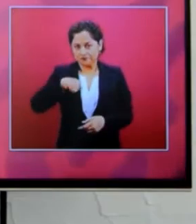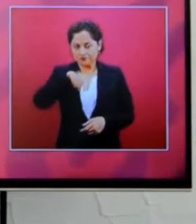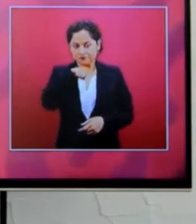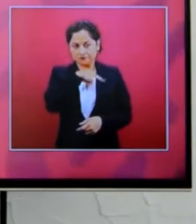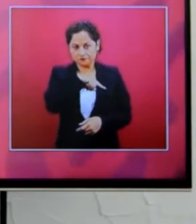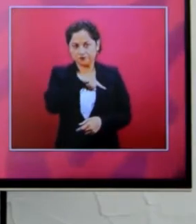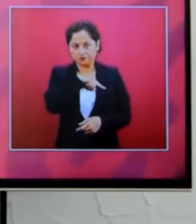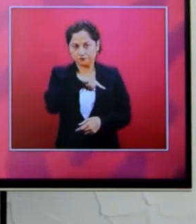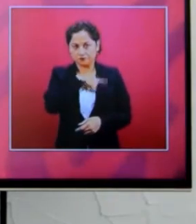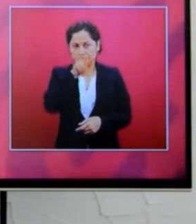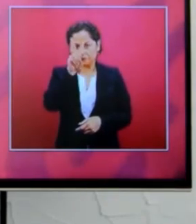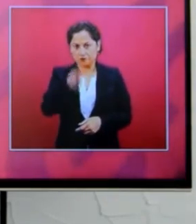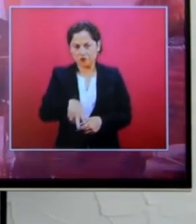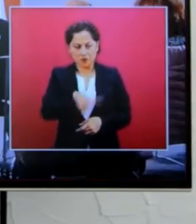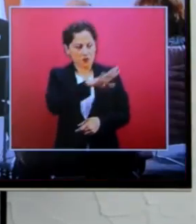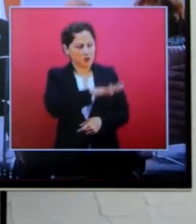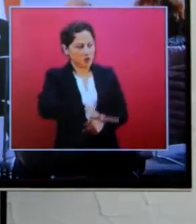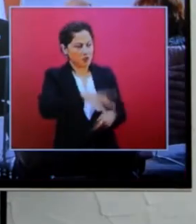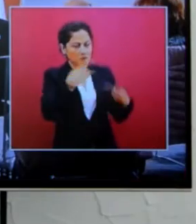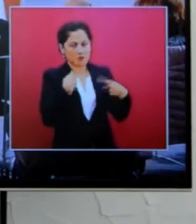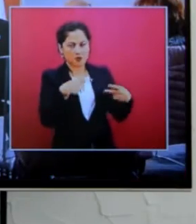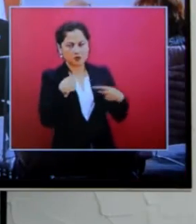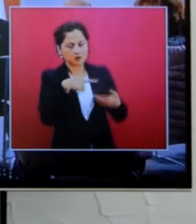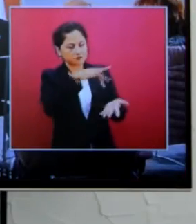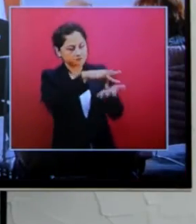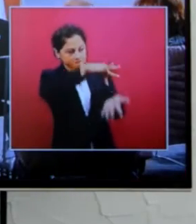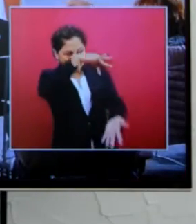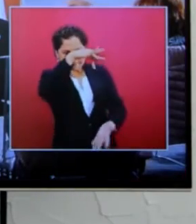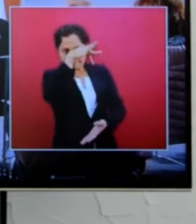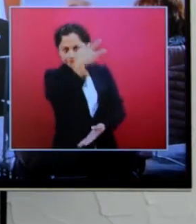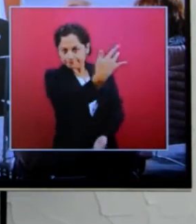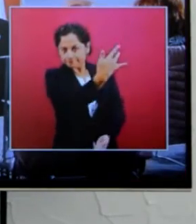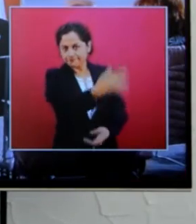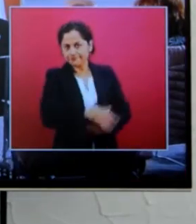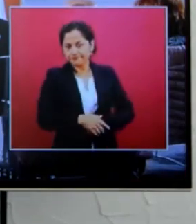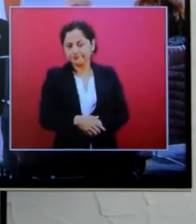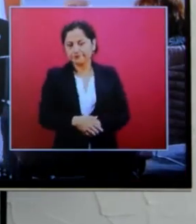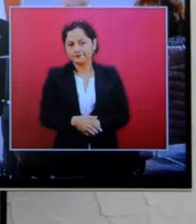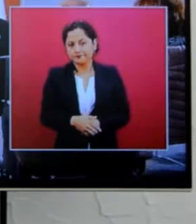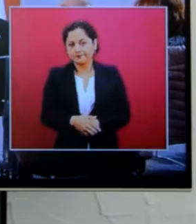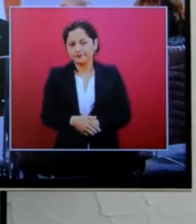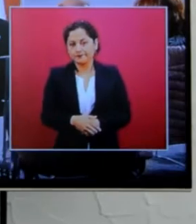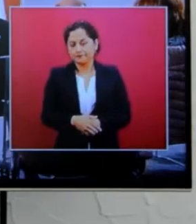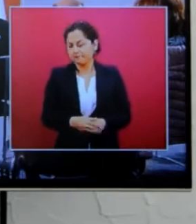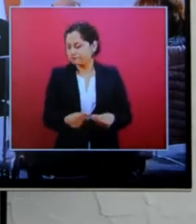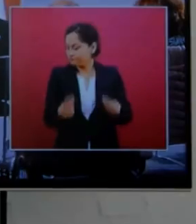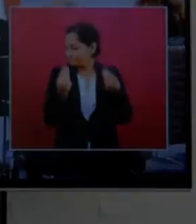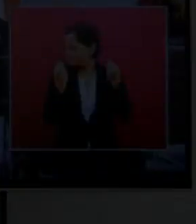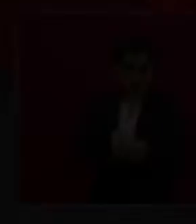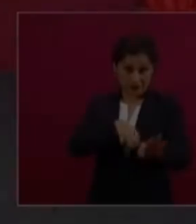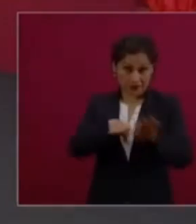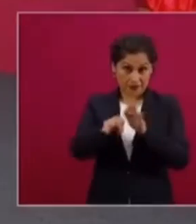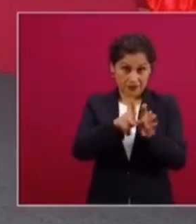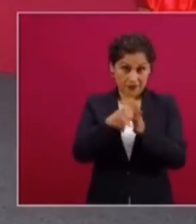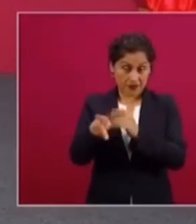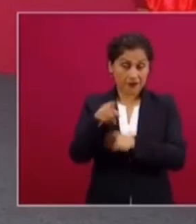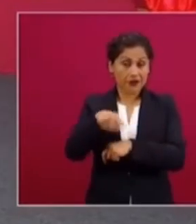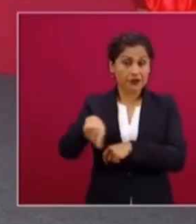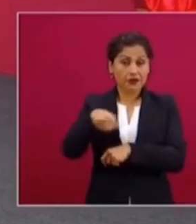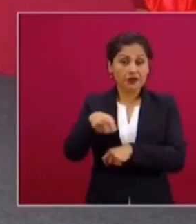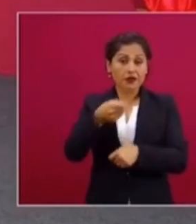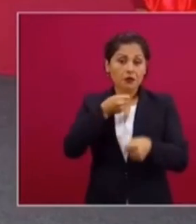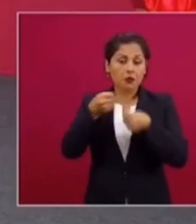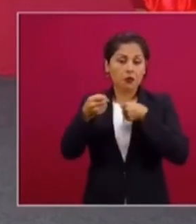patiño para que el presidente tome la coartada y arremeta contra lo que quiere o contra quien quiere golpear. Los